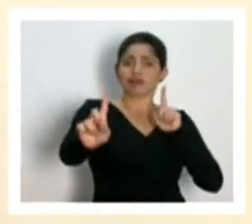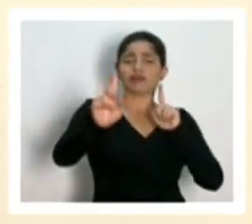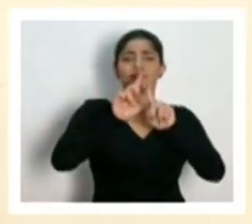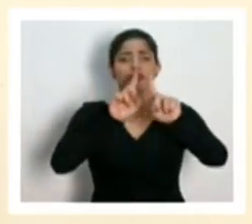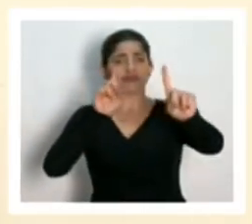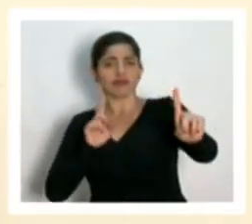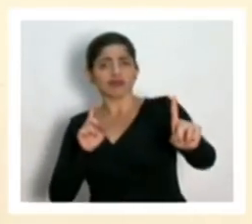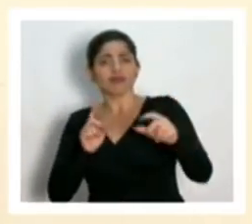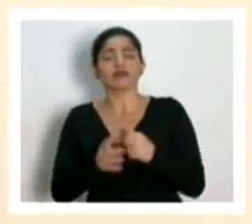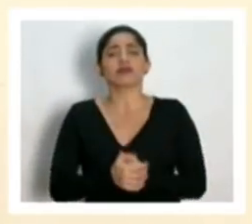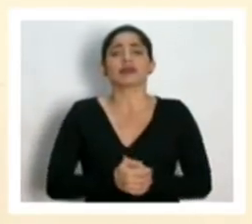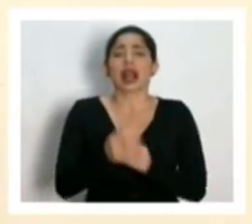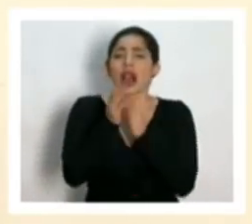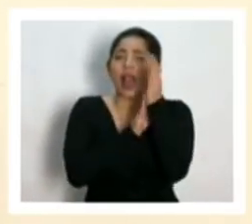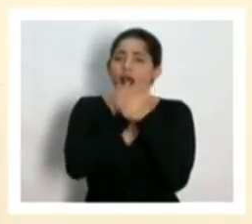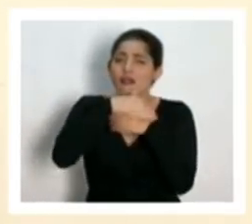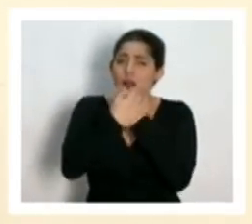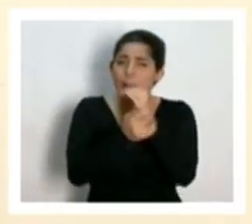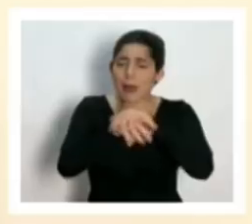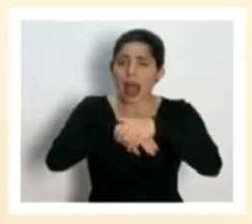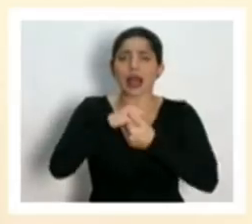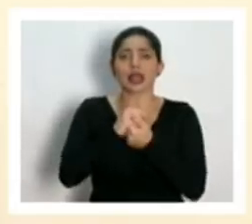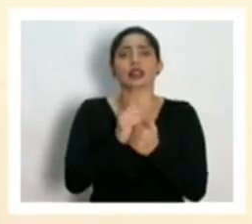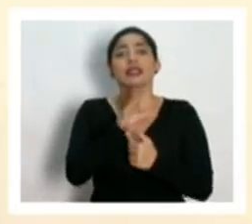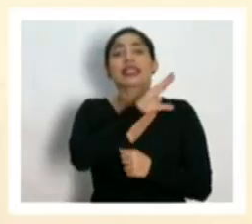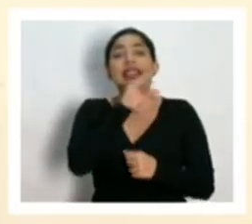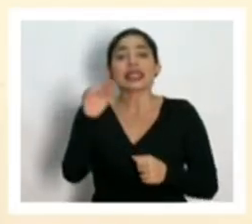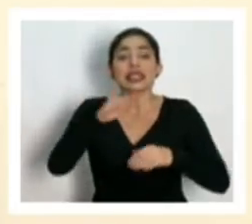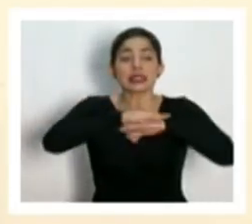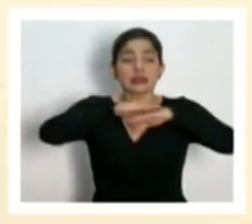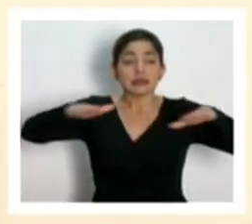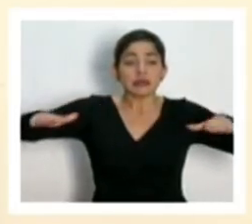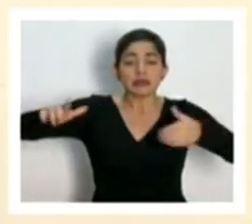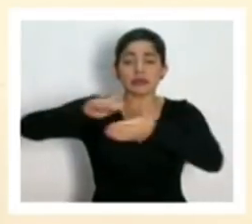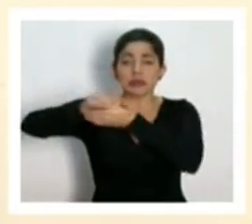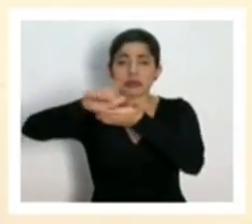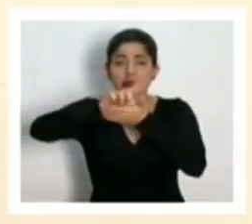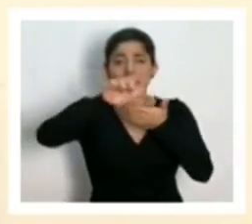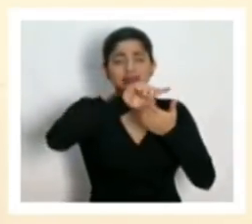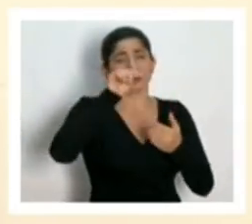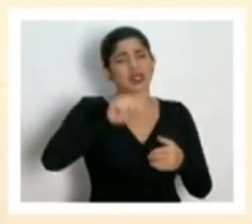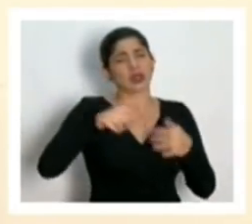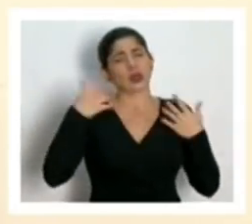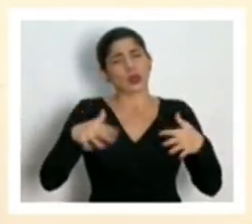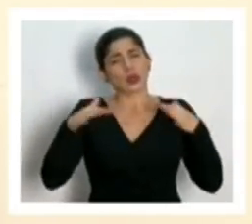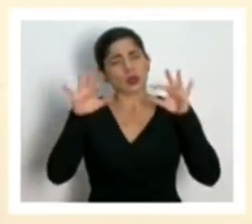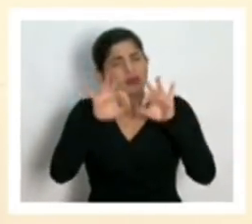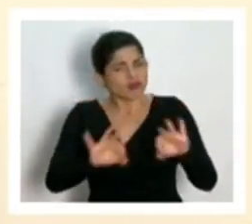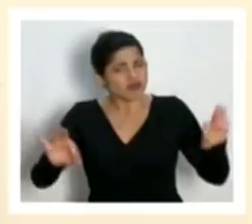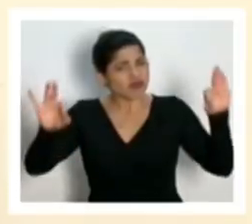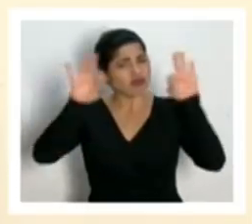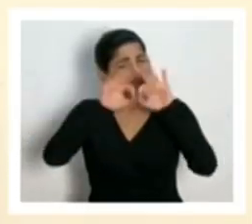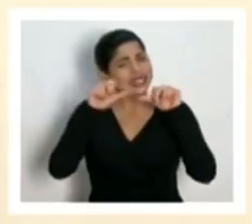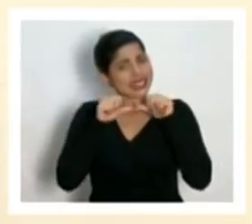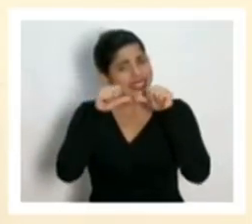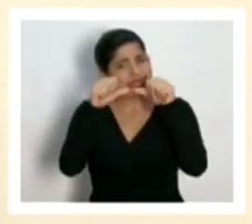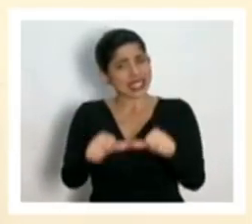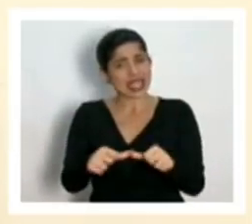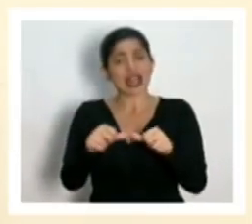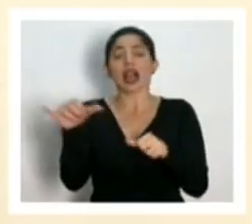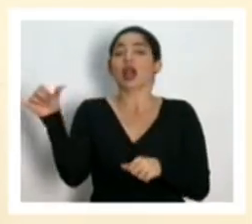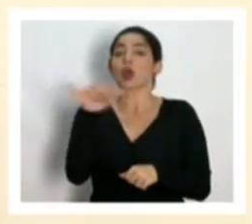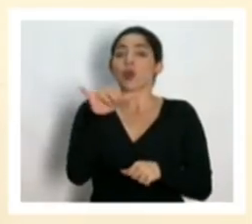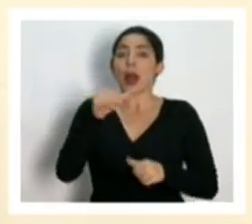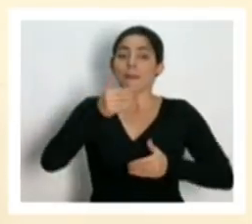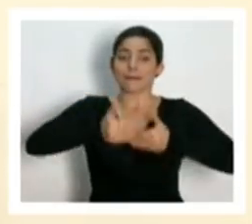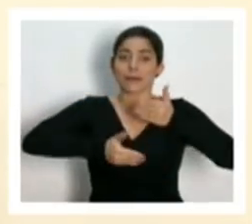que el lavado de manos y limpiar las superficies es importantísimo que lo sigamos así como